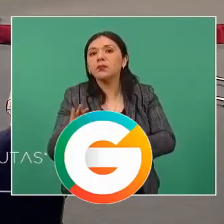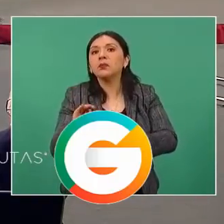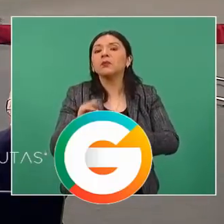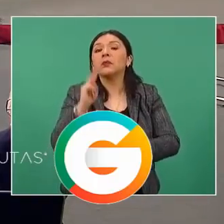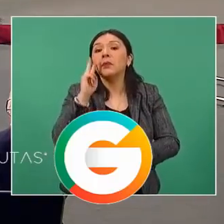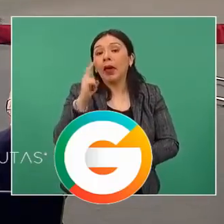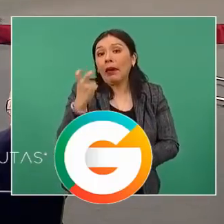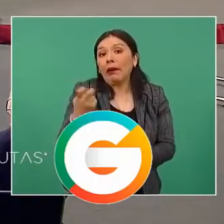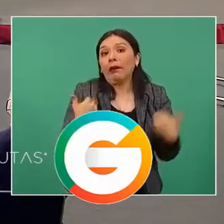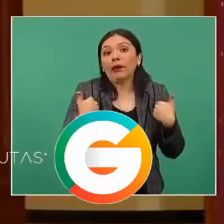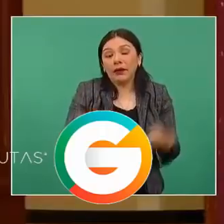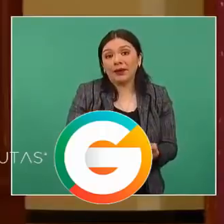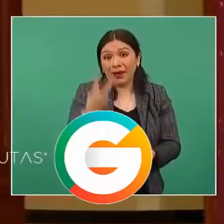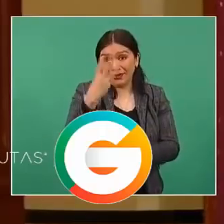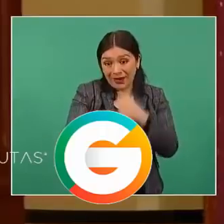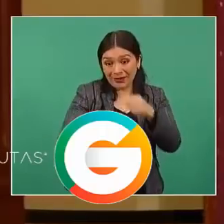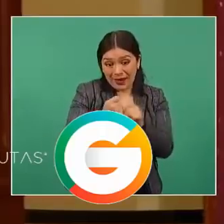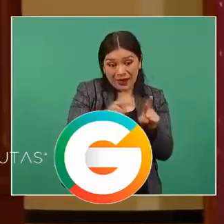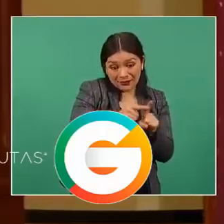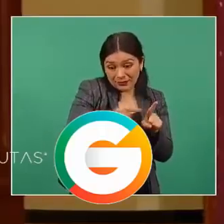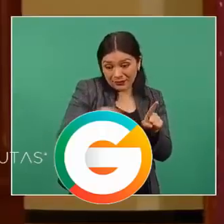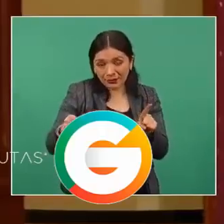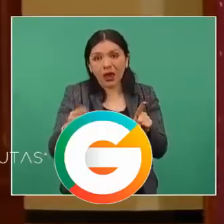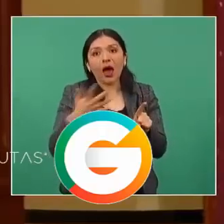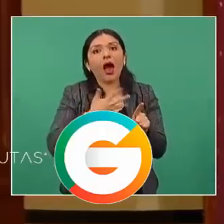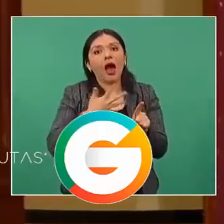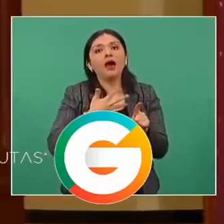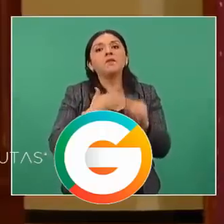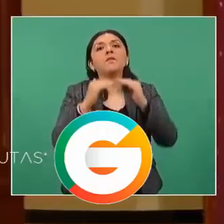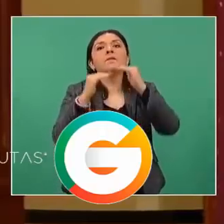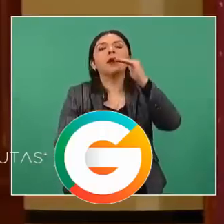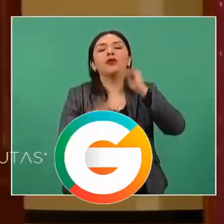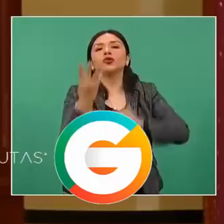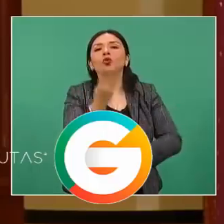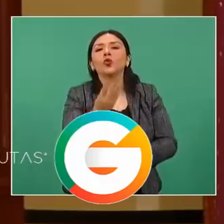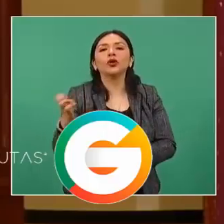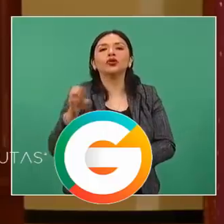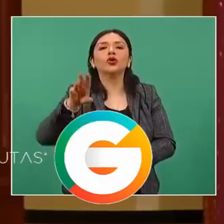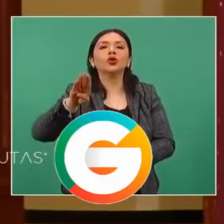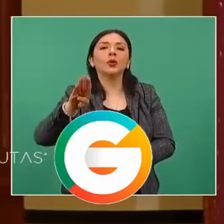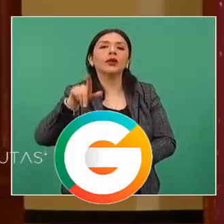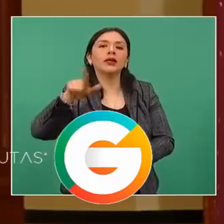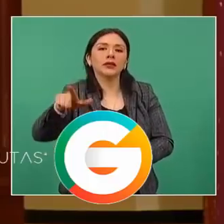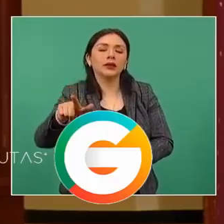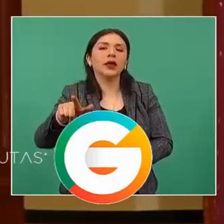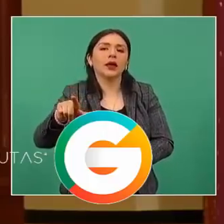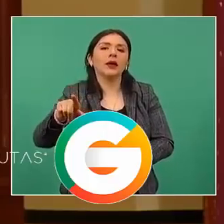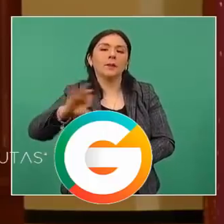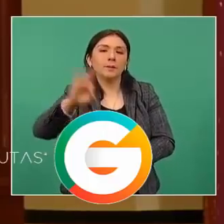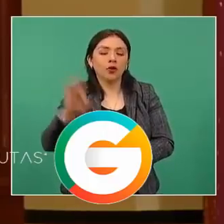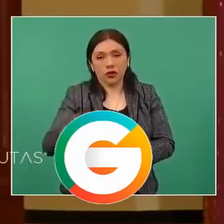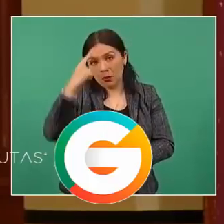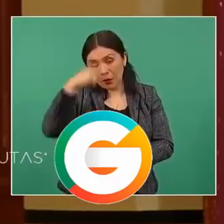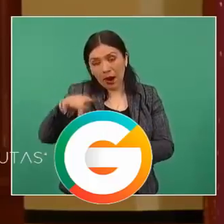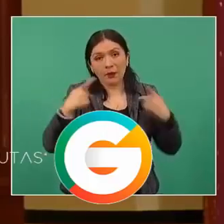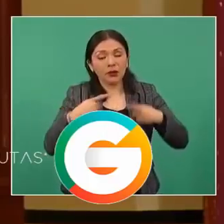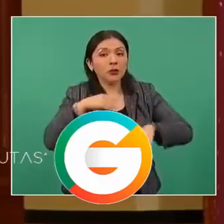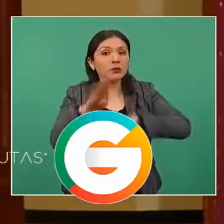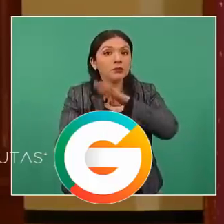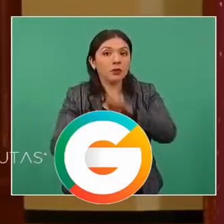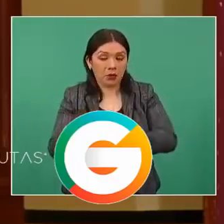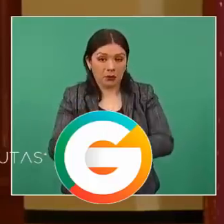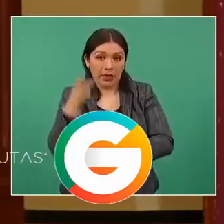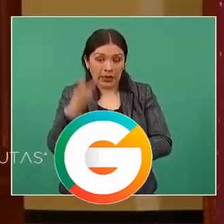De tal manera que en los tres años tenemos menos 497 de índice de letalidad. Y